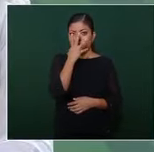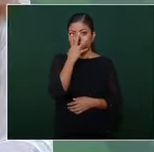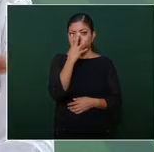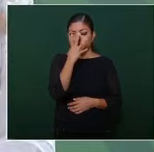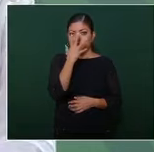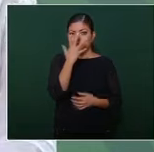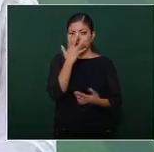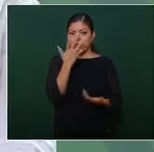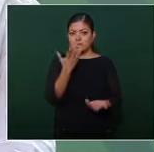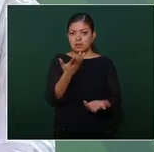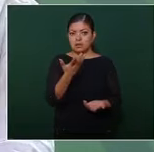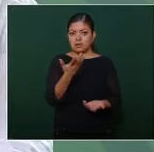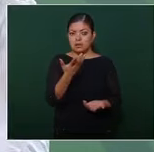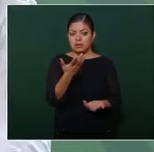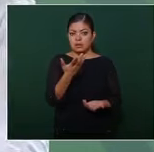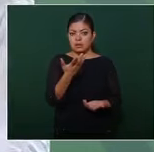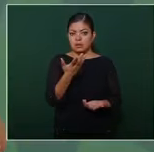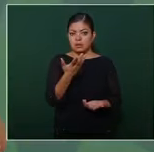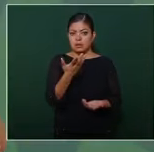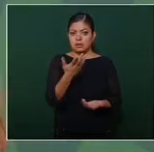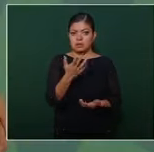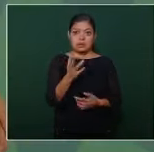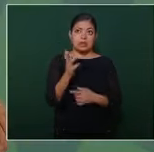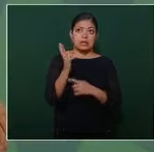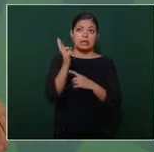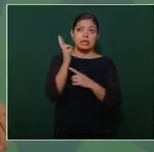rector de la UNAM